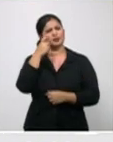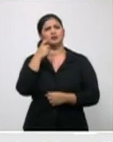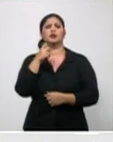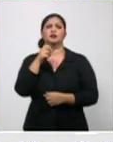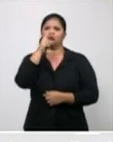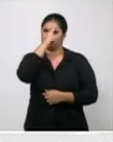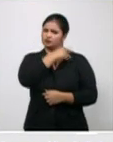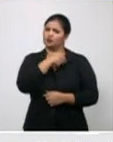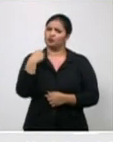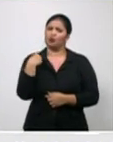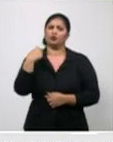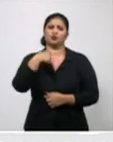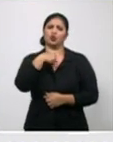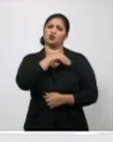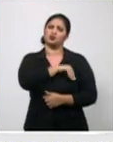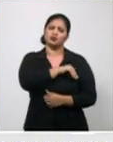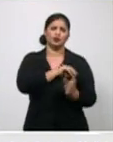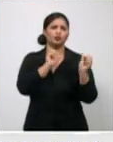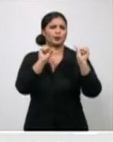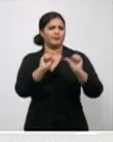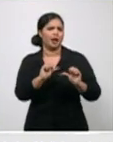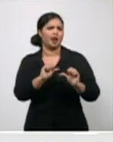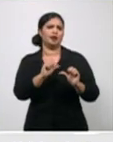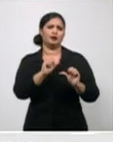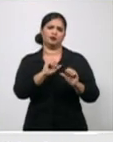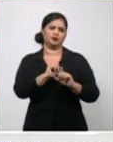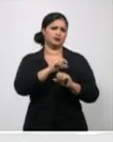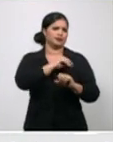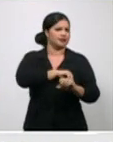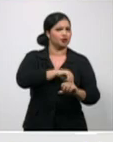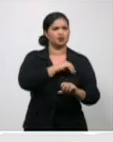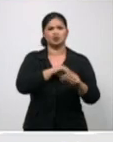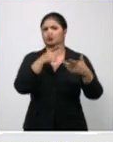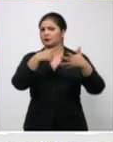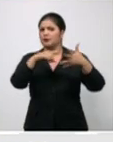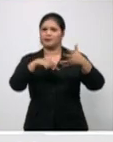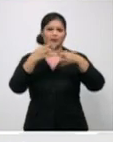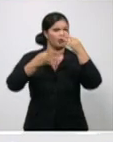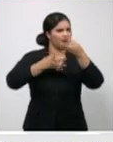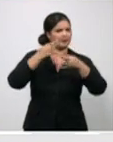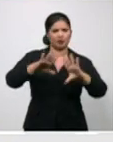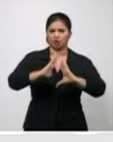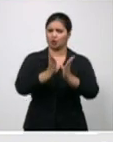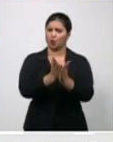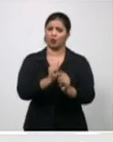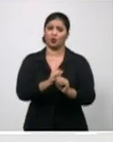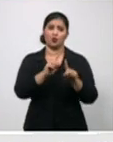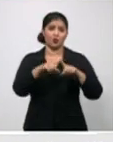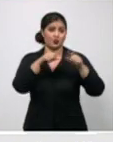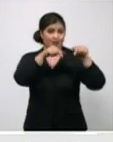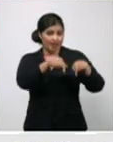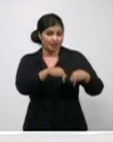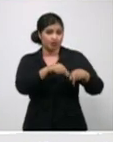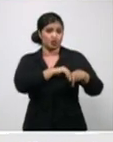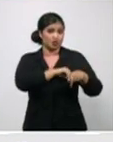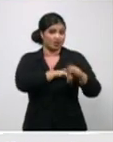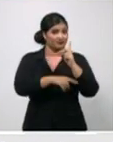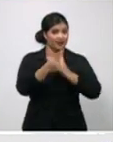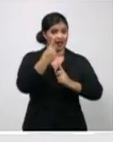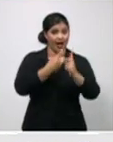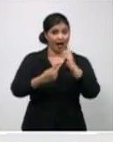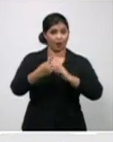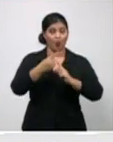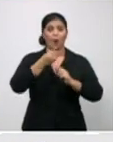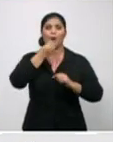momento en que le dicen que tienen los síntomas, pero tal vez esos síntomas llevaran más tiempo de evolución.